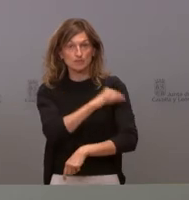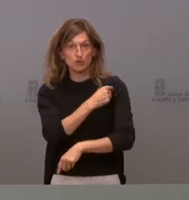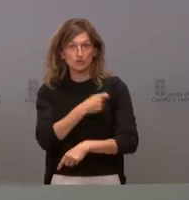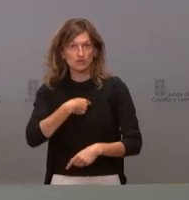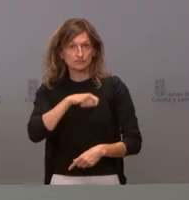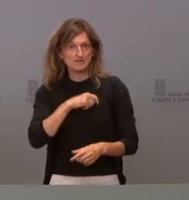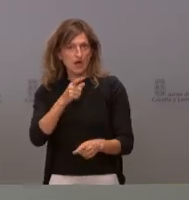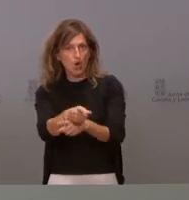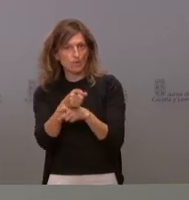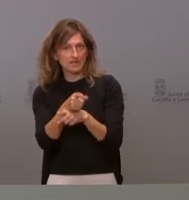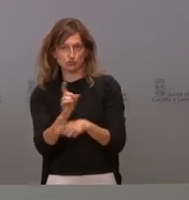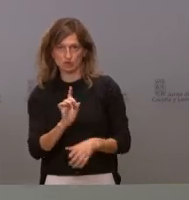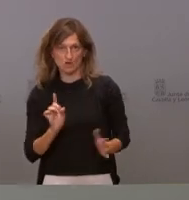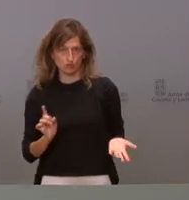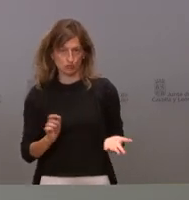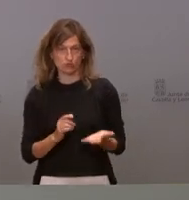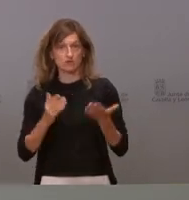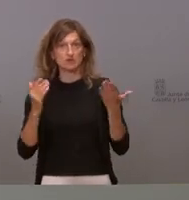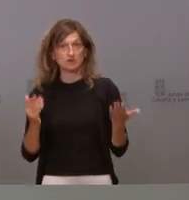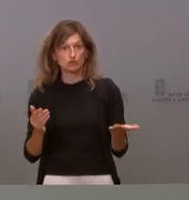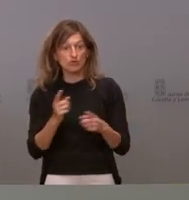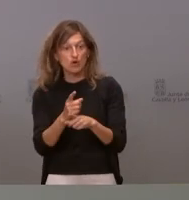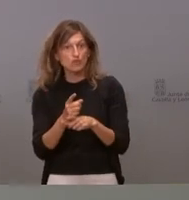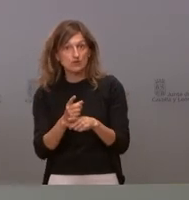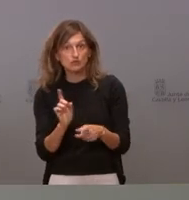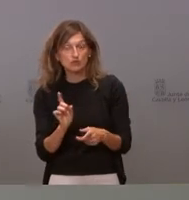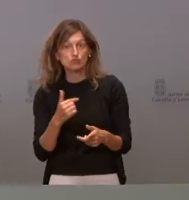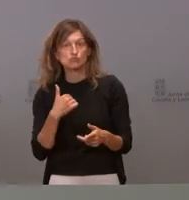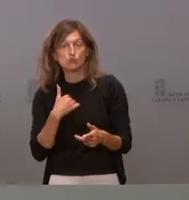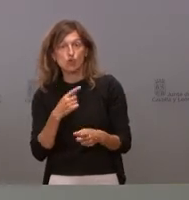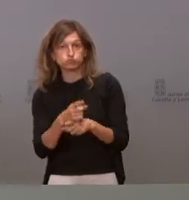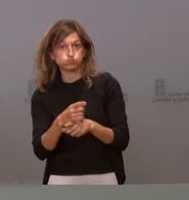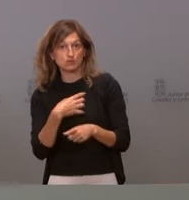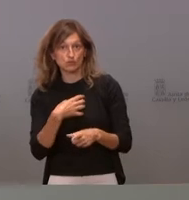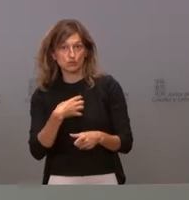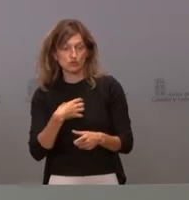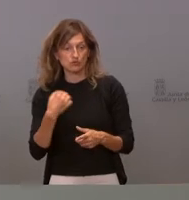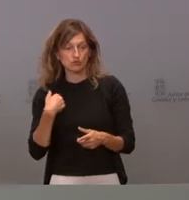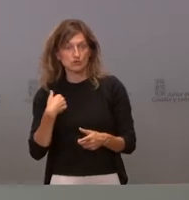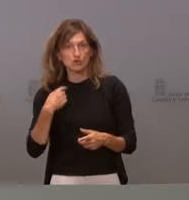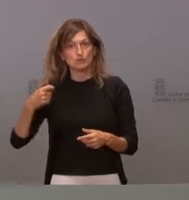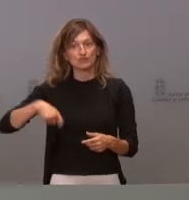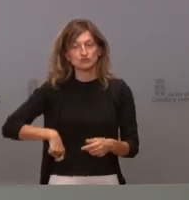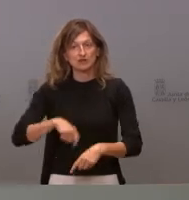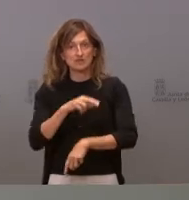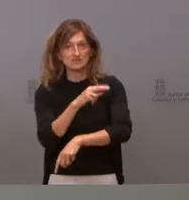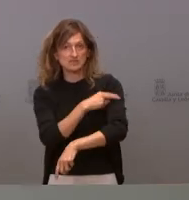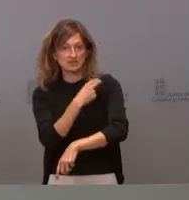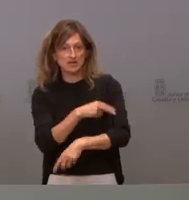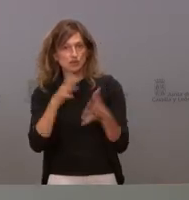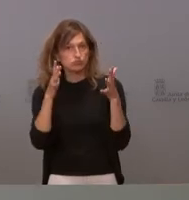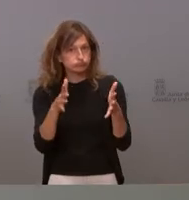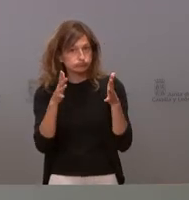obligatoria no es obligatoria entonces al no ser obligatoria pues no podemos lo único que podemos es que sus profesionales sanitarios se lo sigan